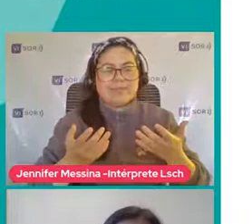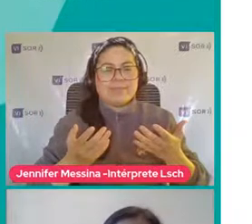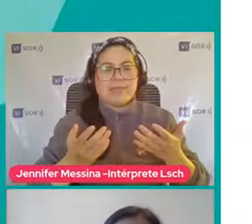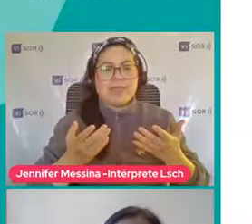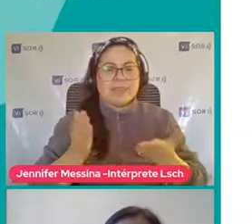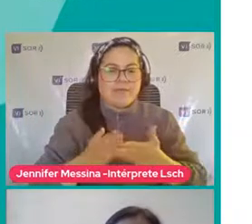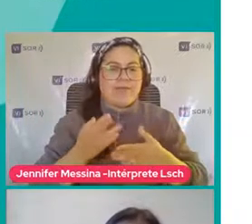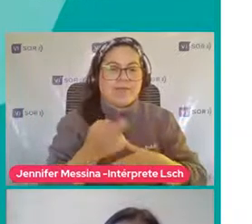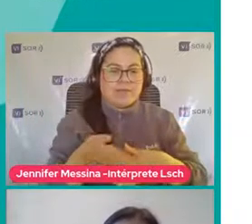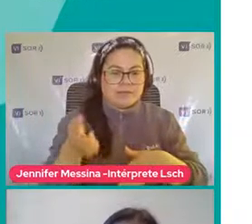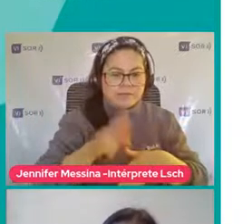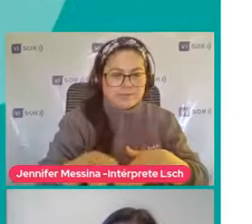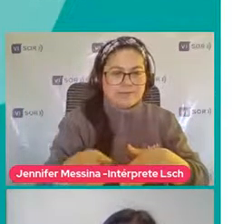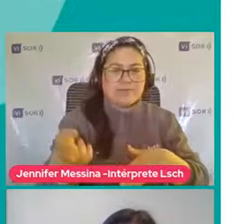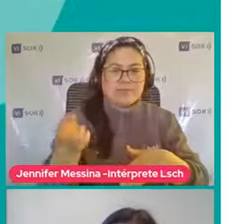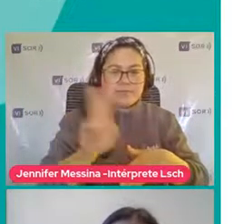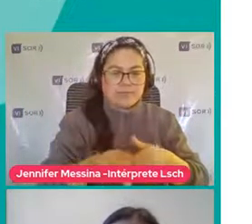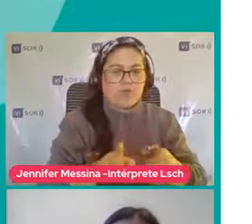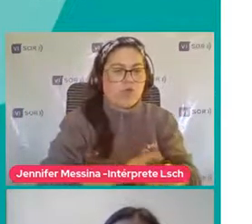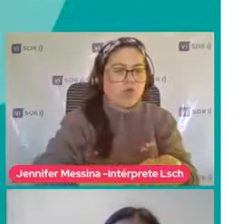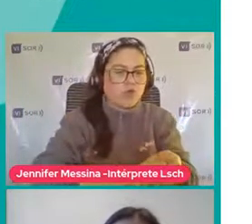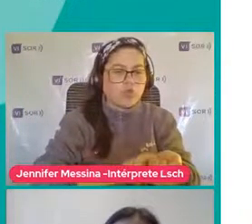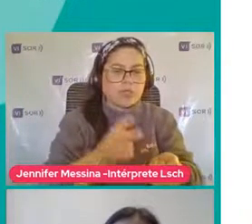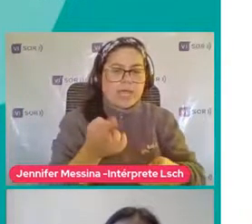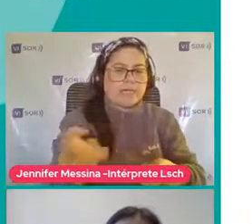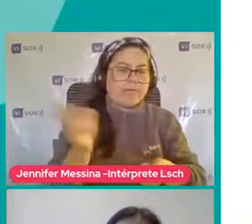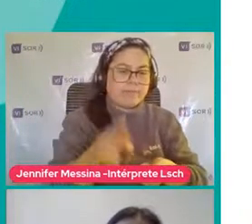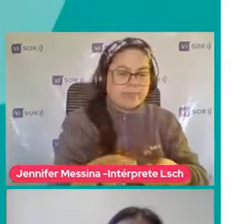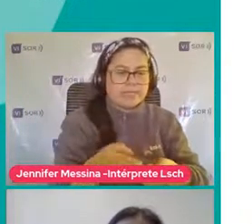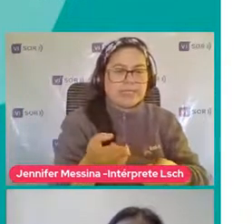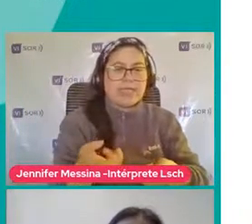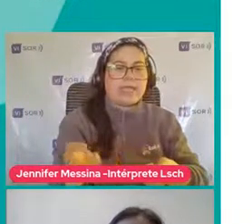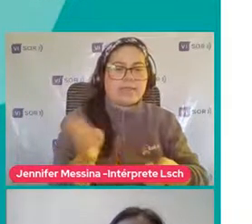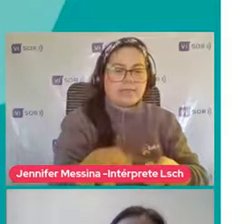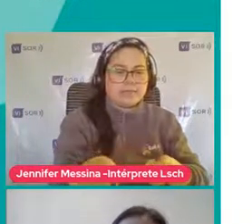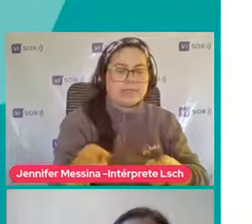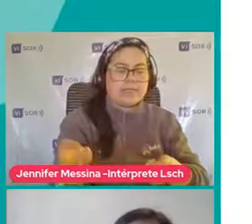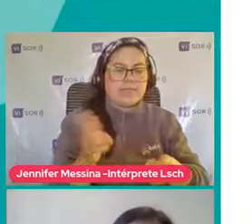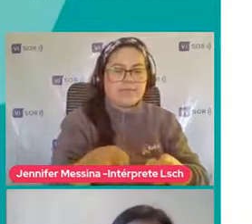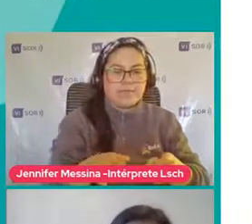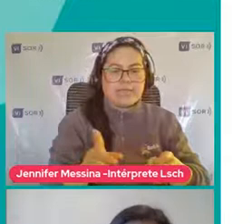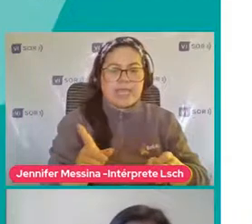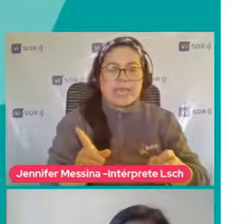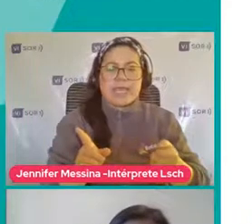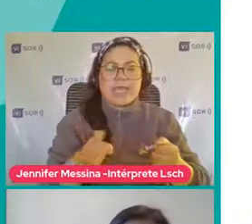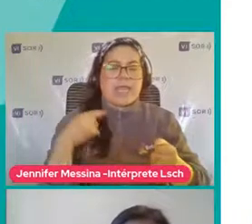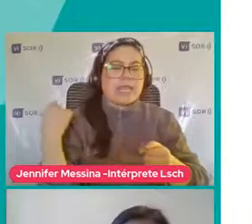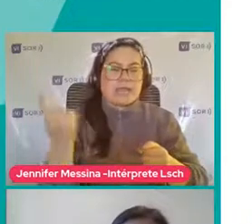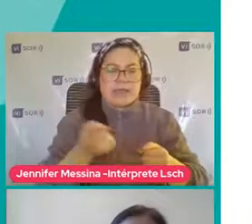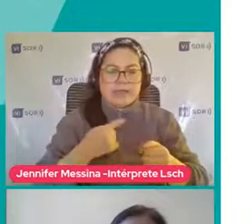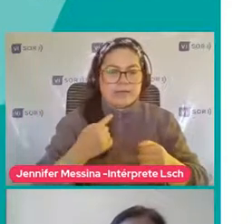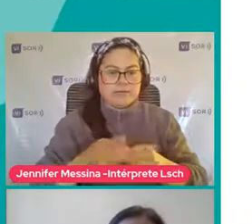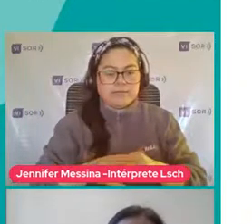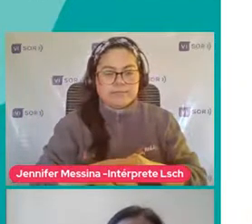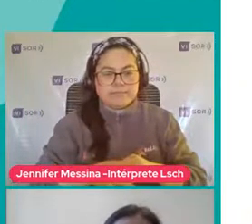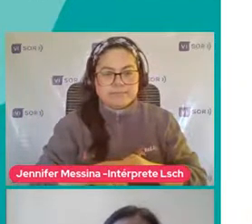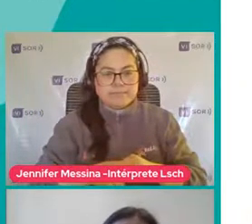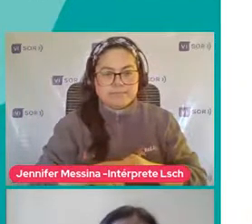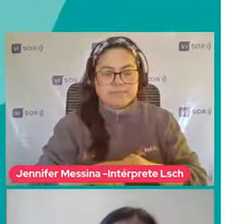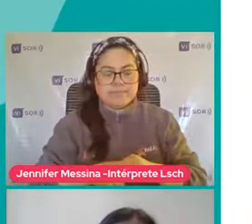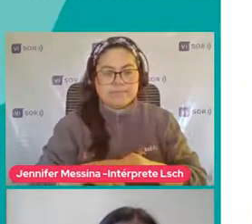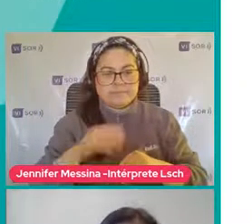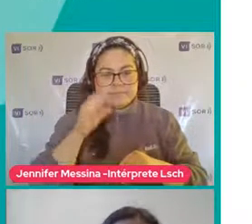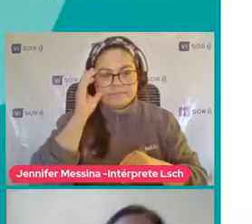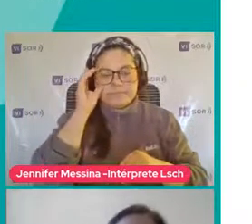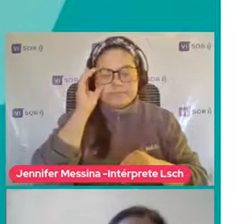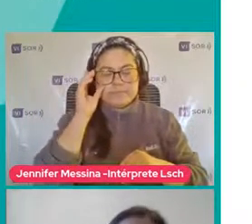trata de eso Se trata de una conducta Que pueda estar Como Generalizada Por así decirlo ¿Ya? Si es que es una conducta Que